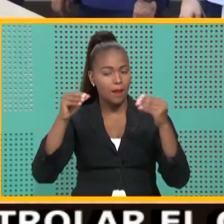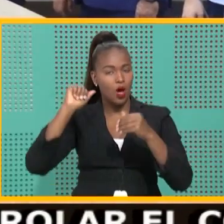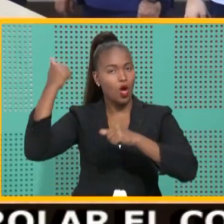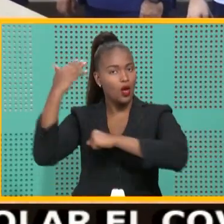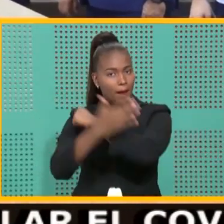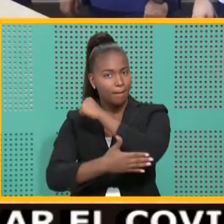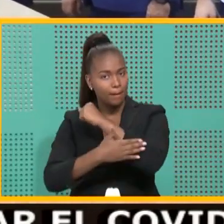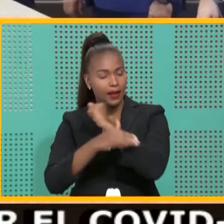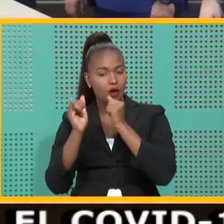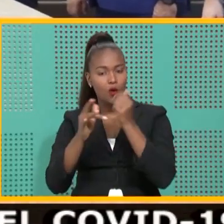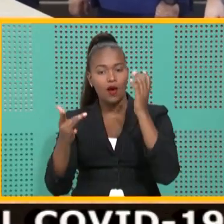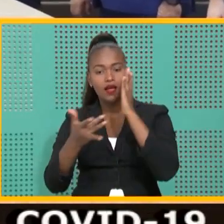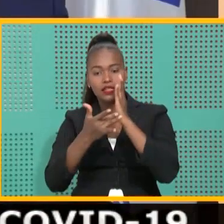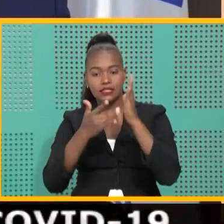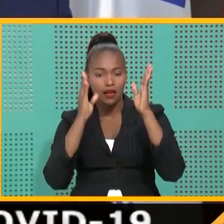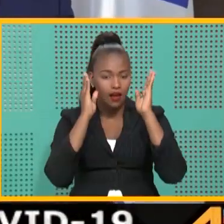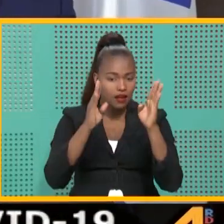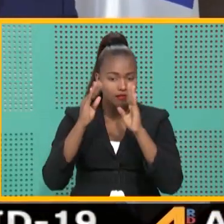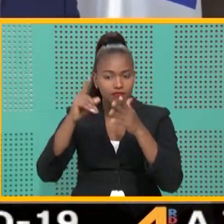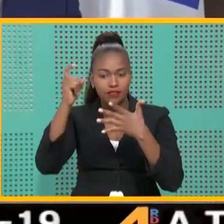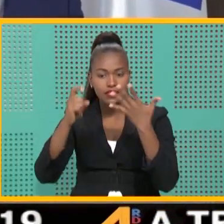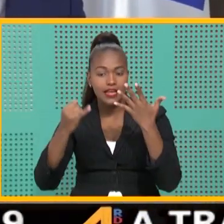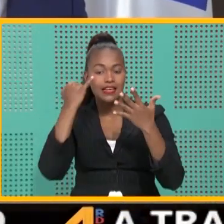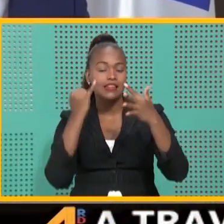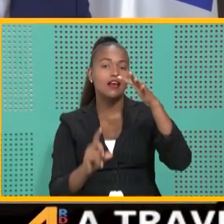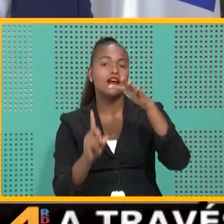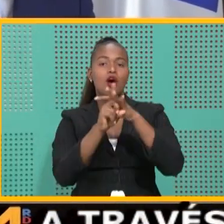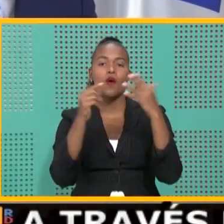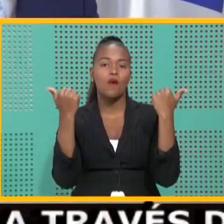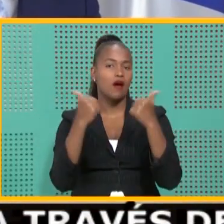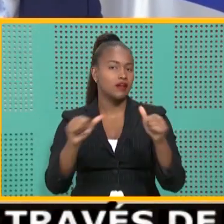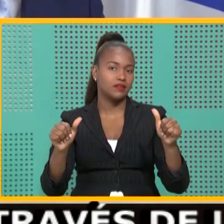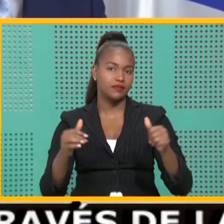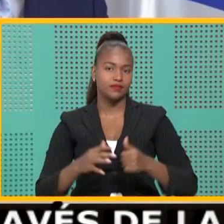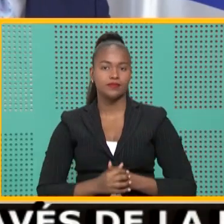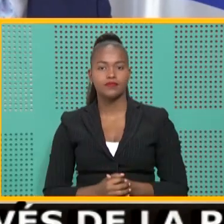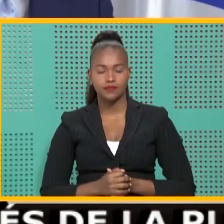la asistencia técnica necesaria ante cualquier requerimiento.